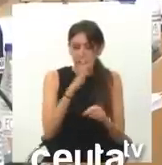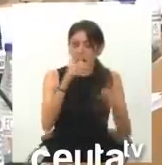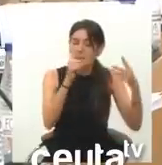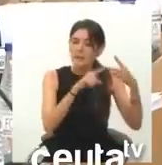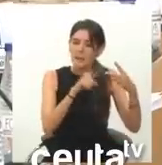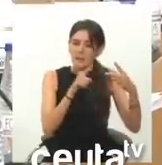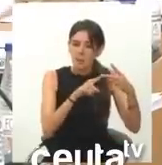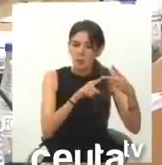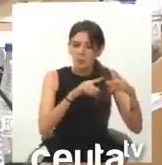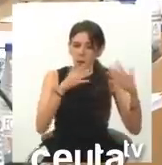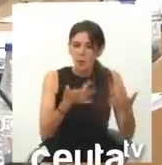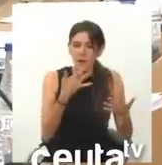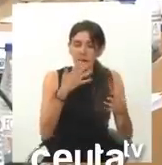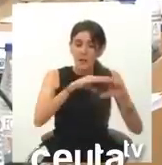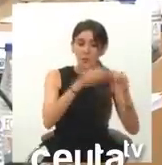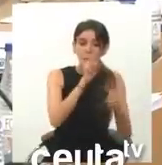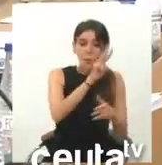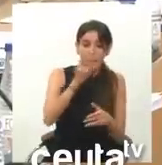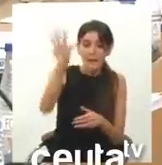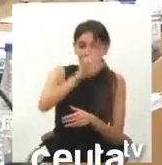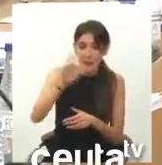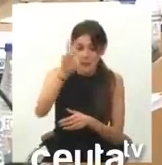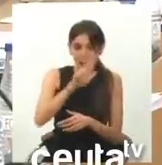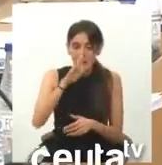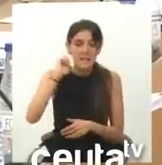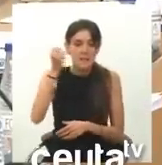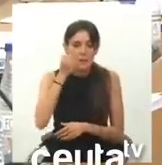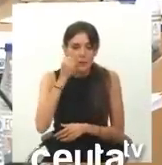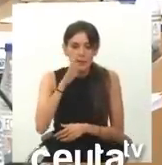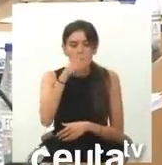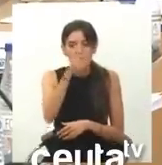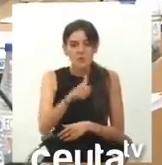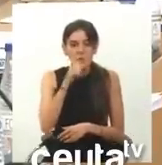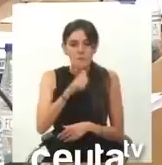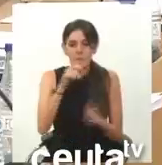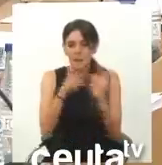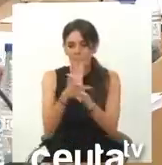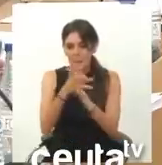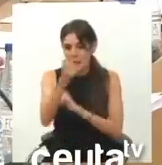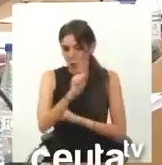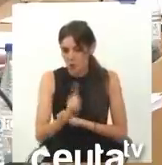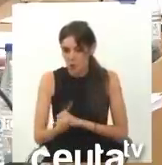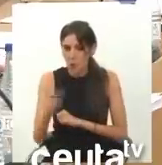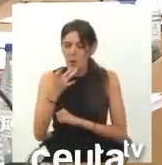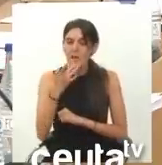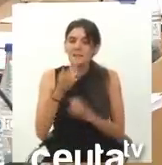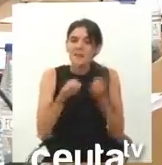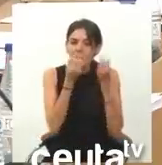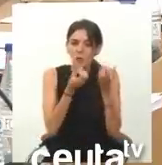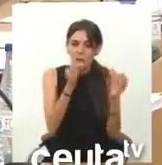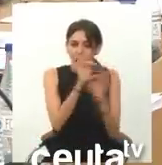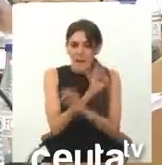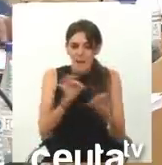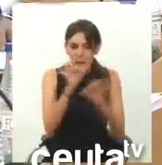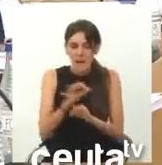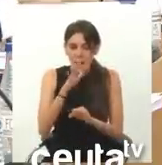segunda es la del PP nacional, que se queja de que Sánchez no ha explicado, de que Sánchez no ha contado nada, de